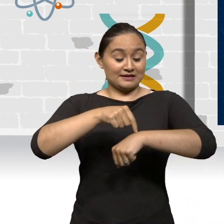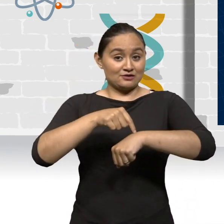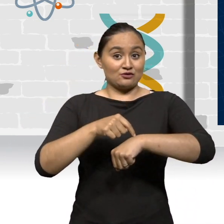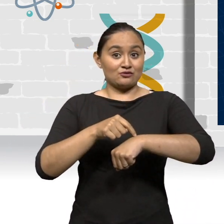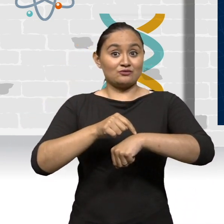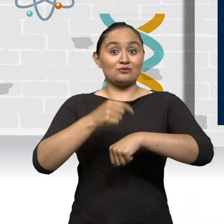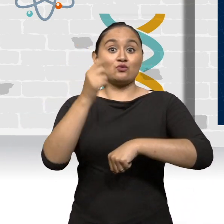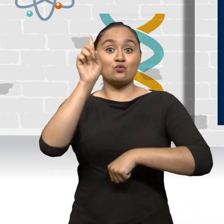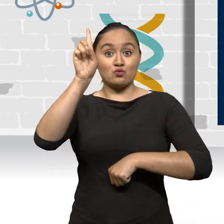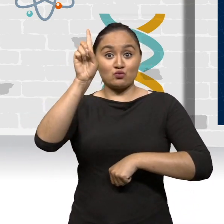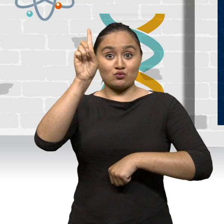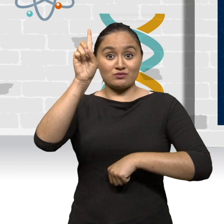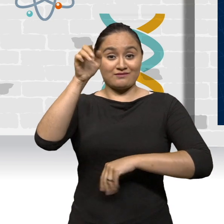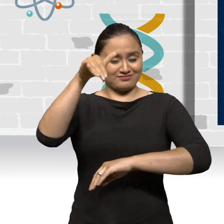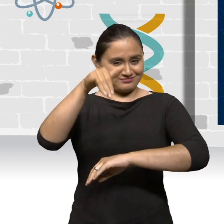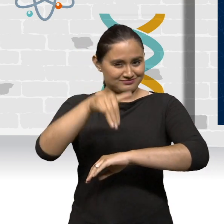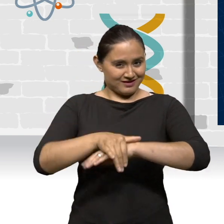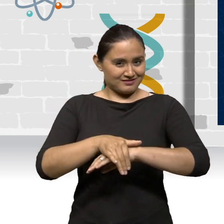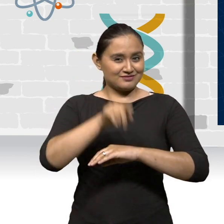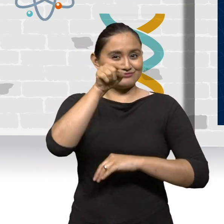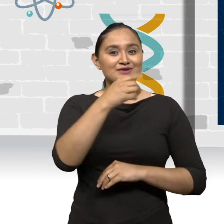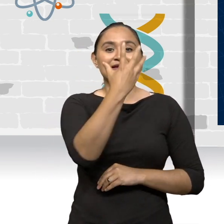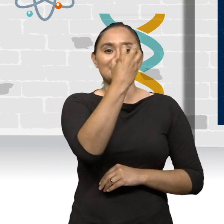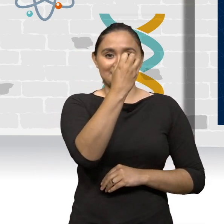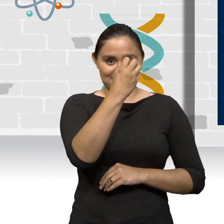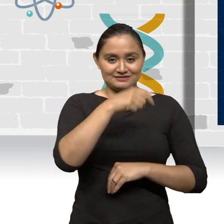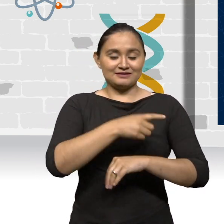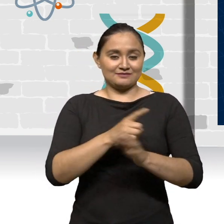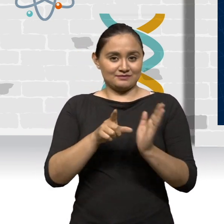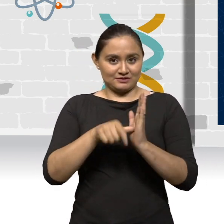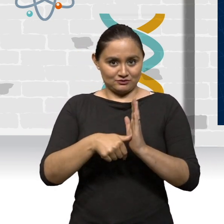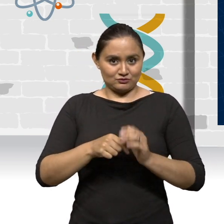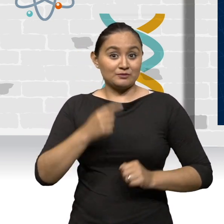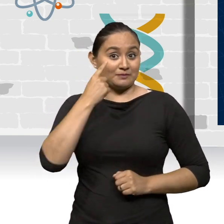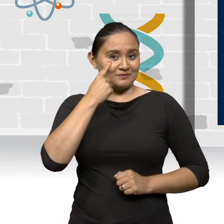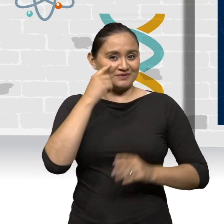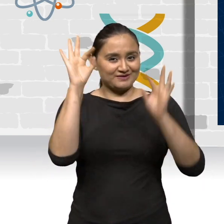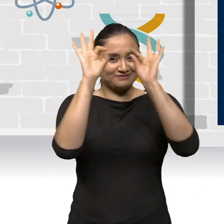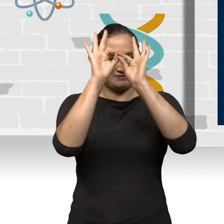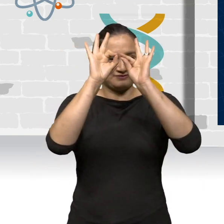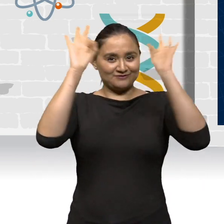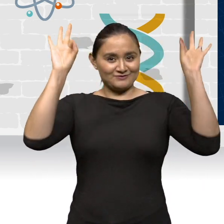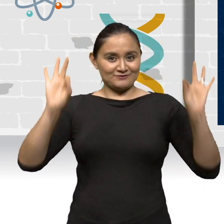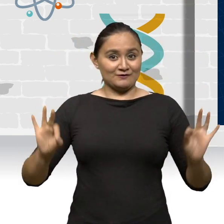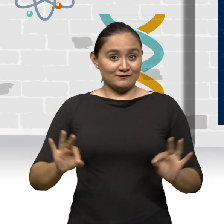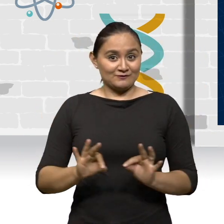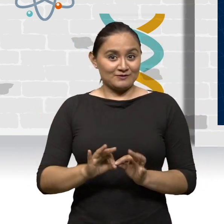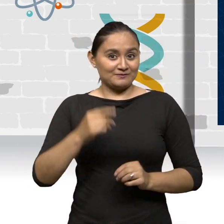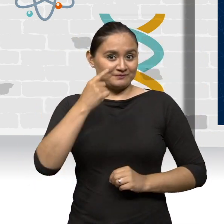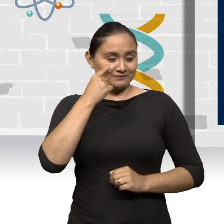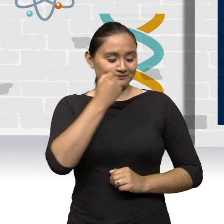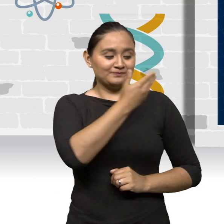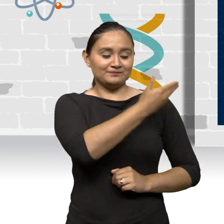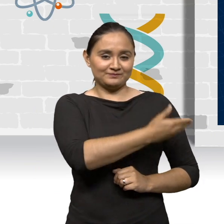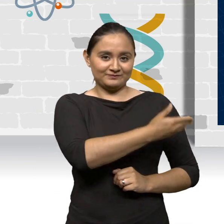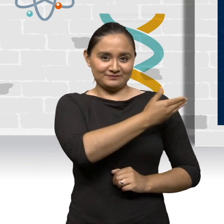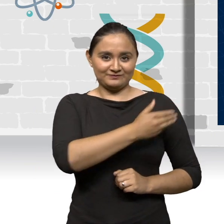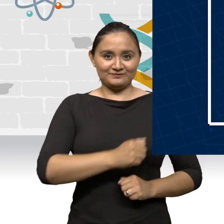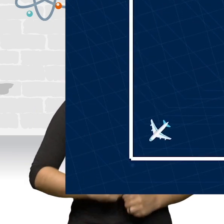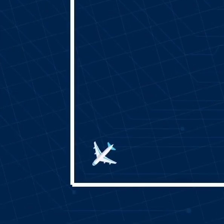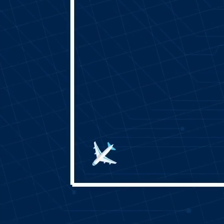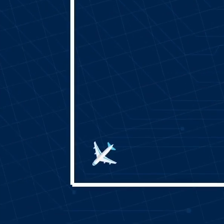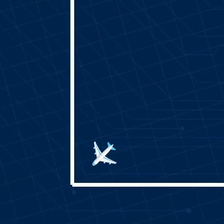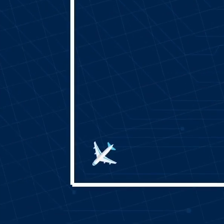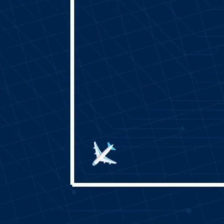las 13 y 15. Finalmente la posición de aterrizaje fue B, 2I más 3J kilómetros. Y tu reloj